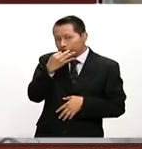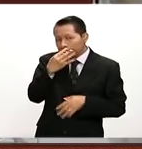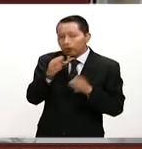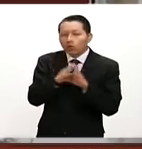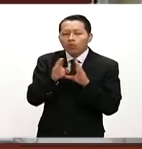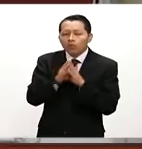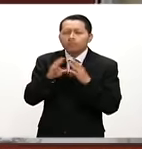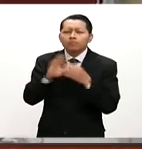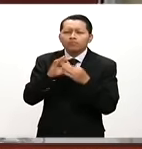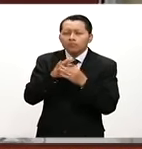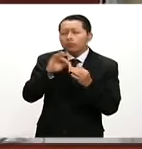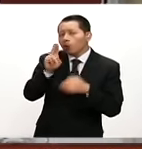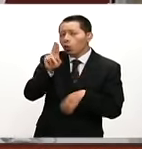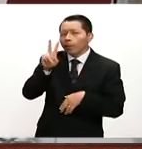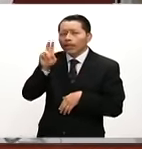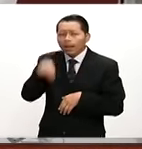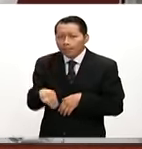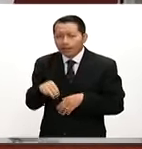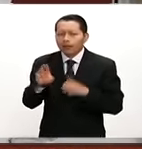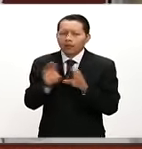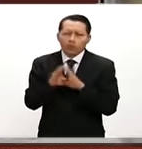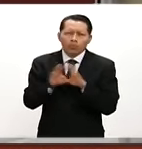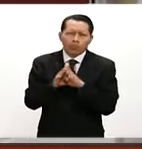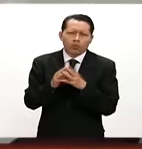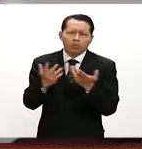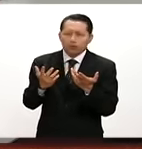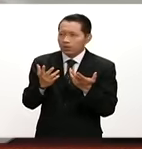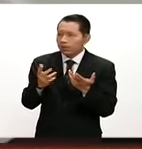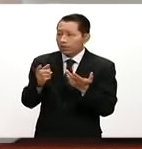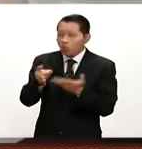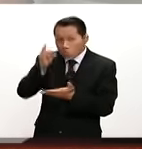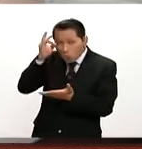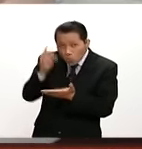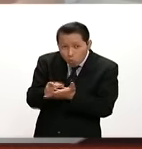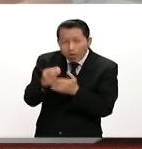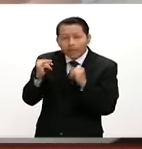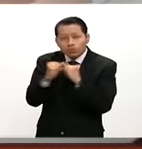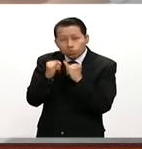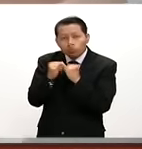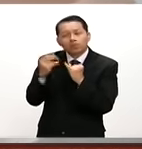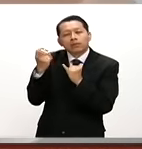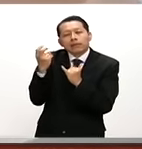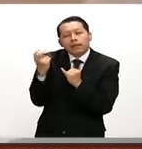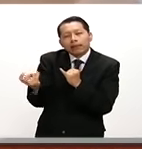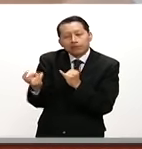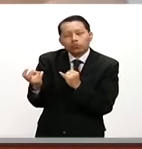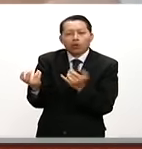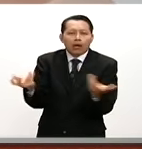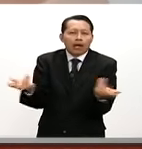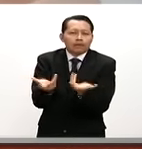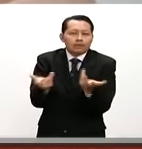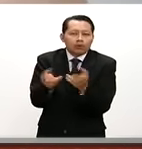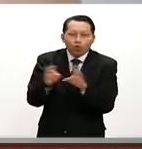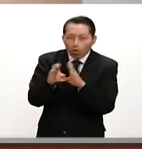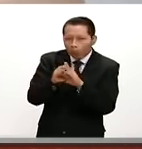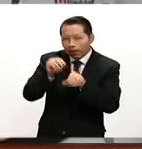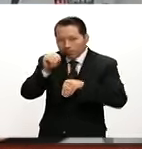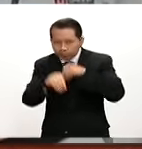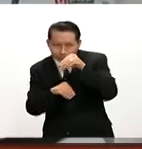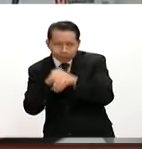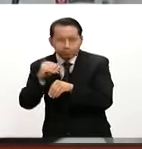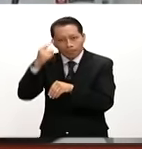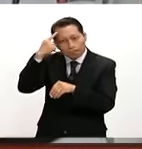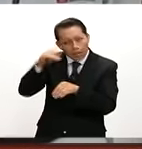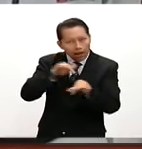¿La Universidad del Valle de México es la única institución que tiene este tipo de adecuaciones